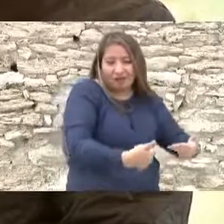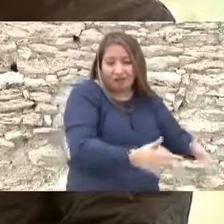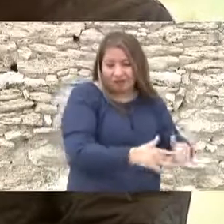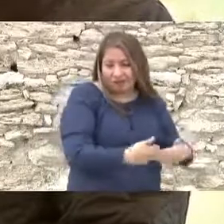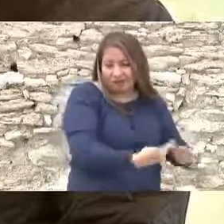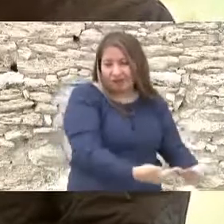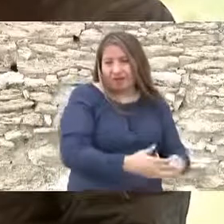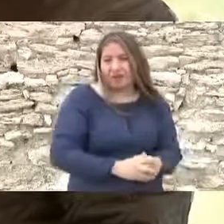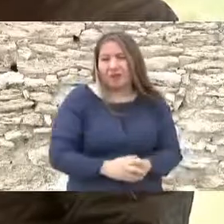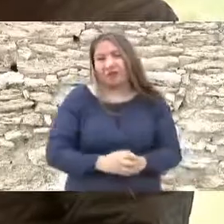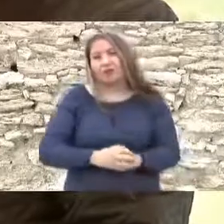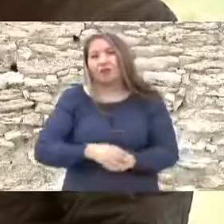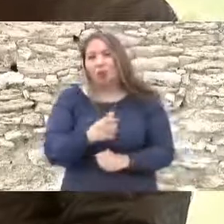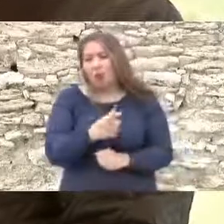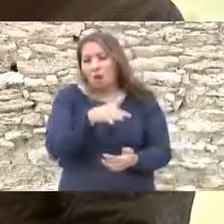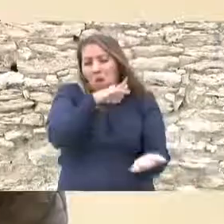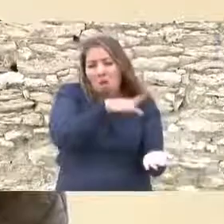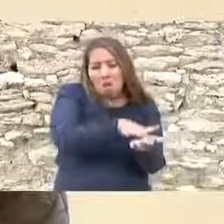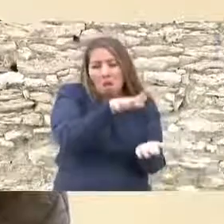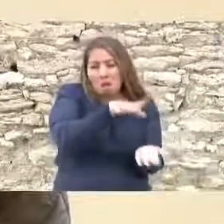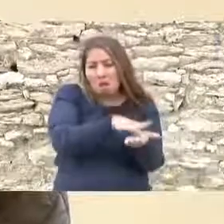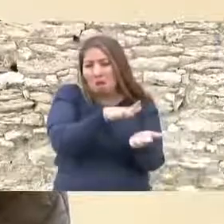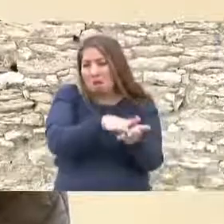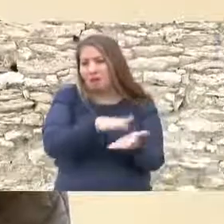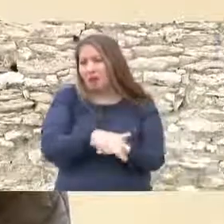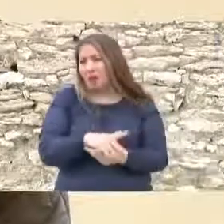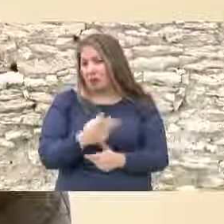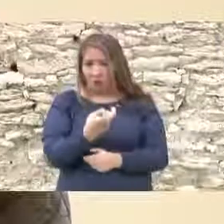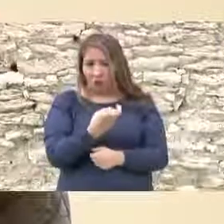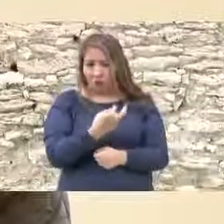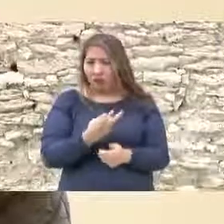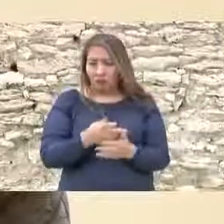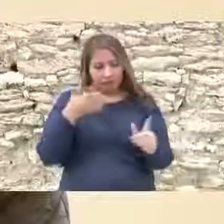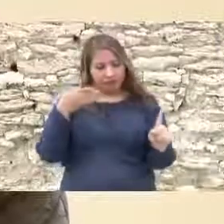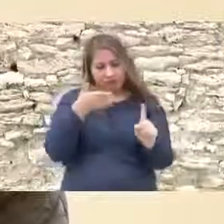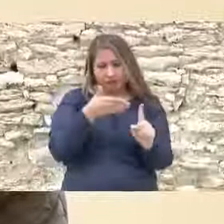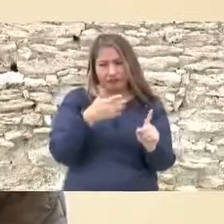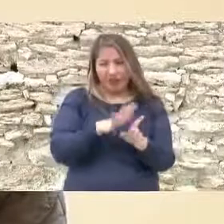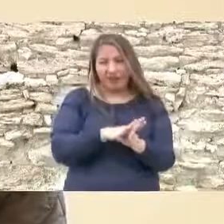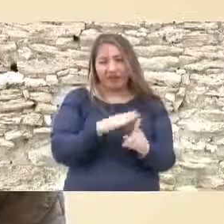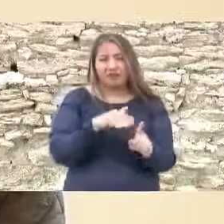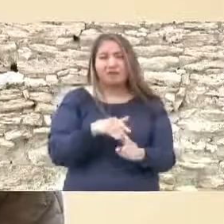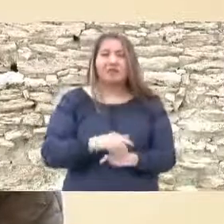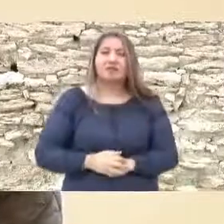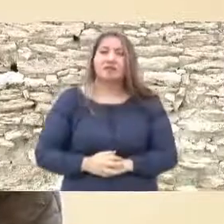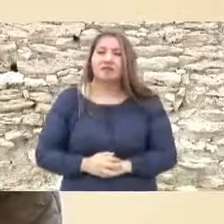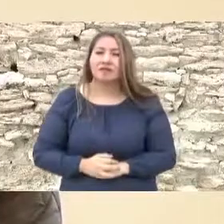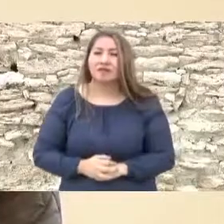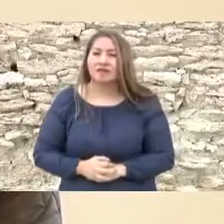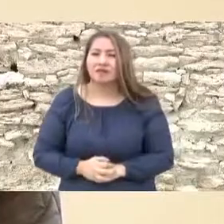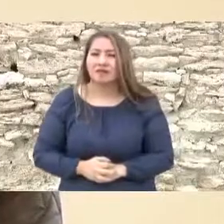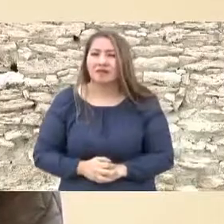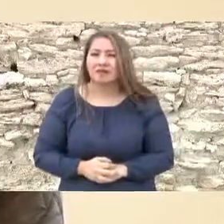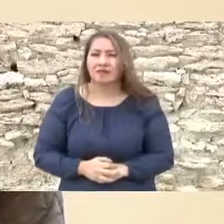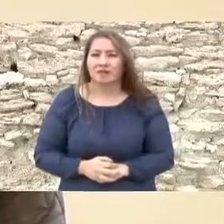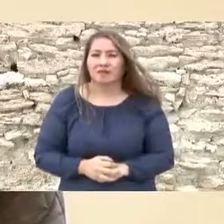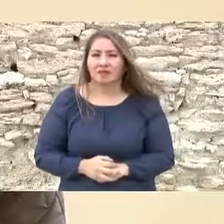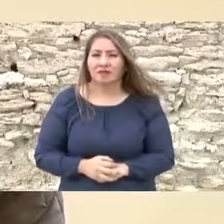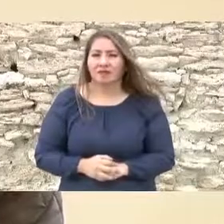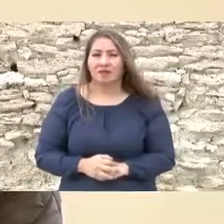vamos nosotros a apoyar con este propósito y con la idea de